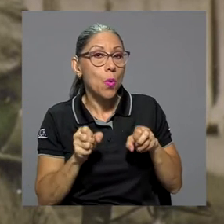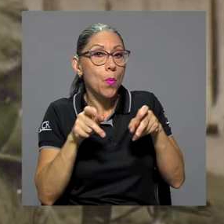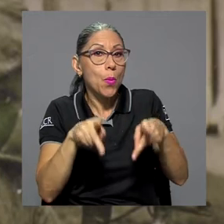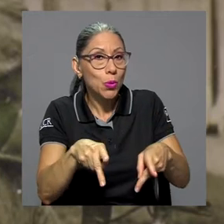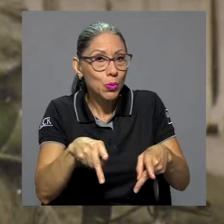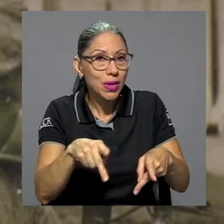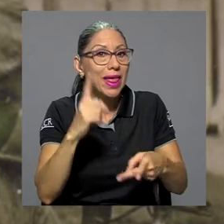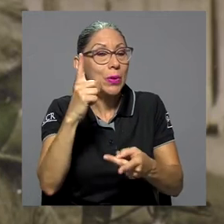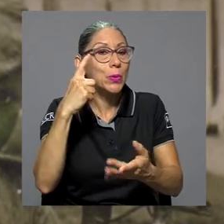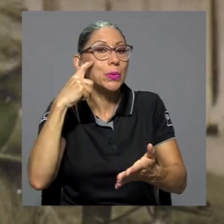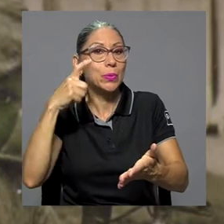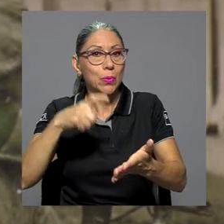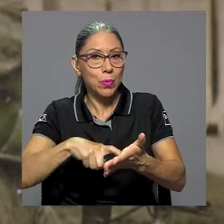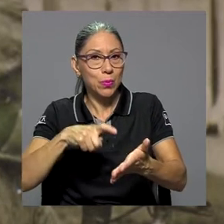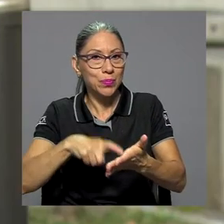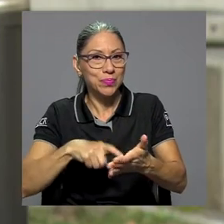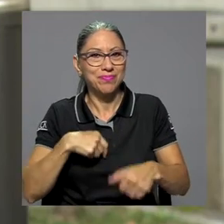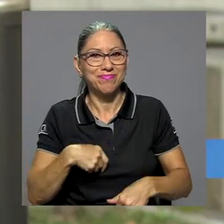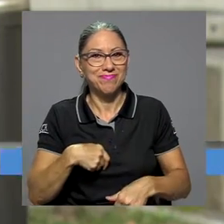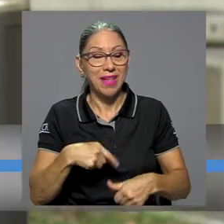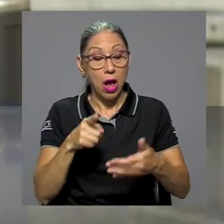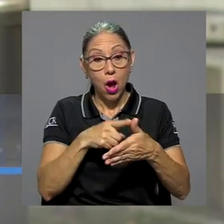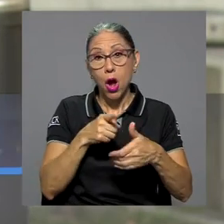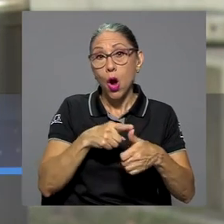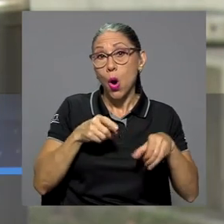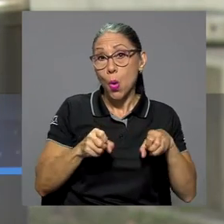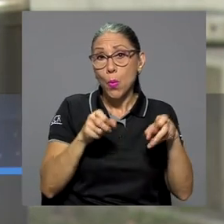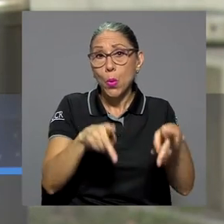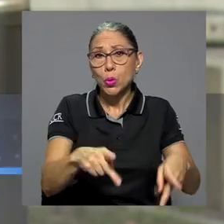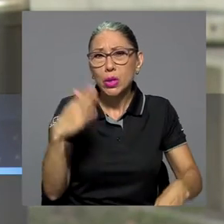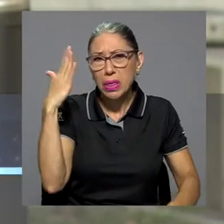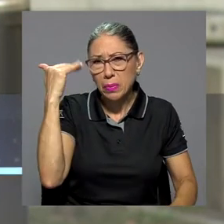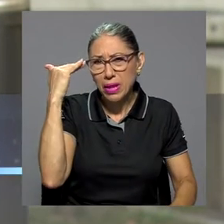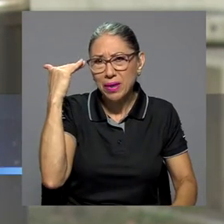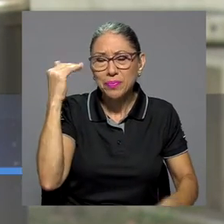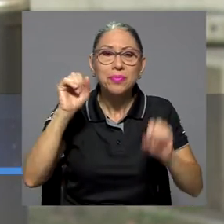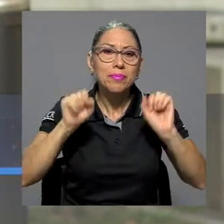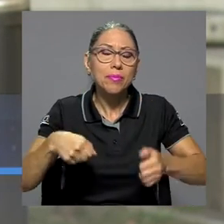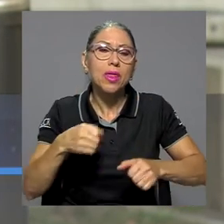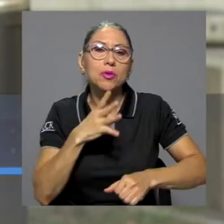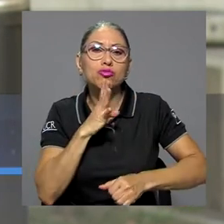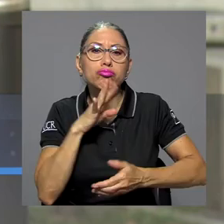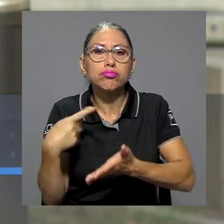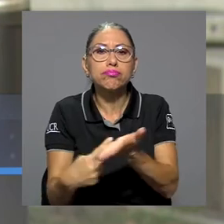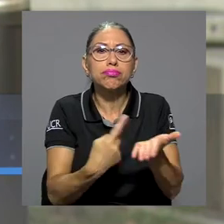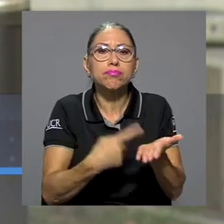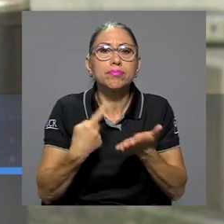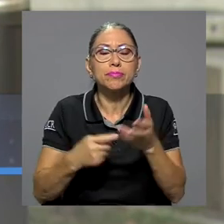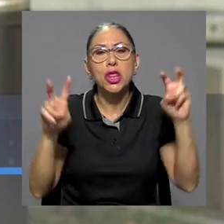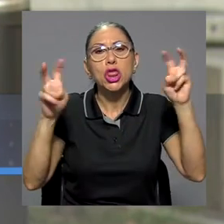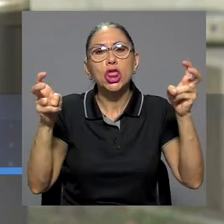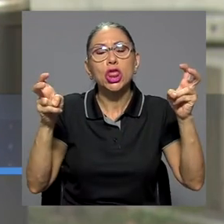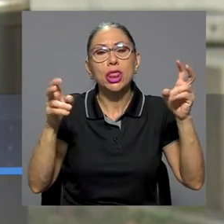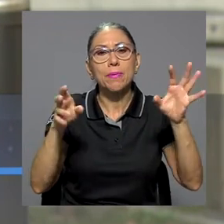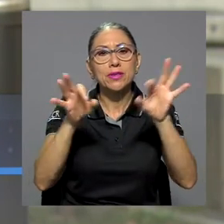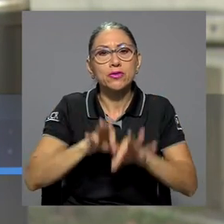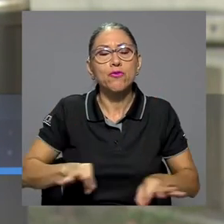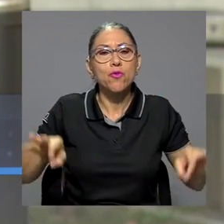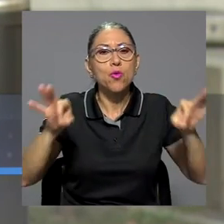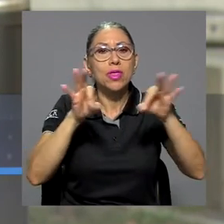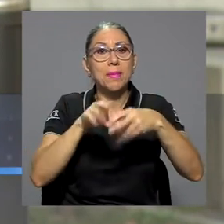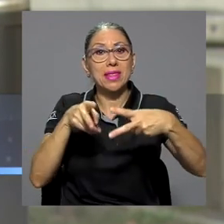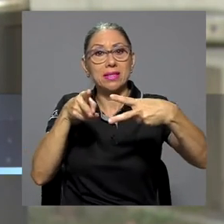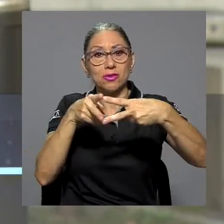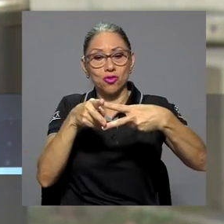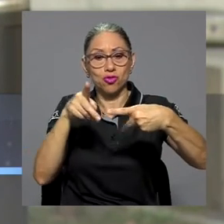oportunidad y un reconocimiento, una oportunidad porque nos permite discutir dos temas fundamentales, que